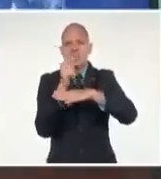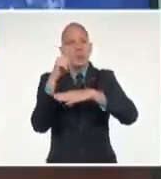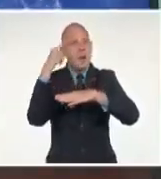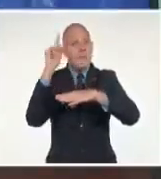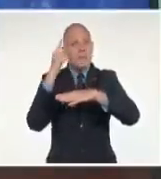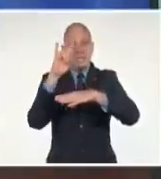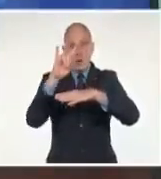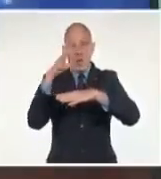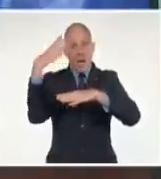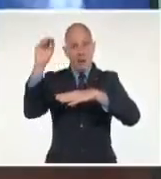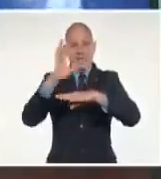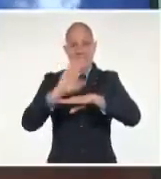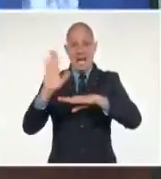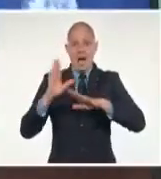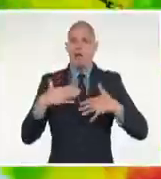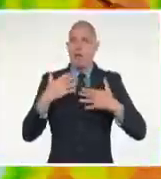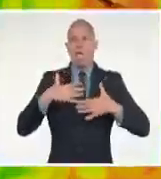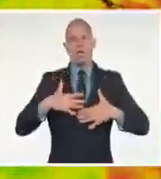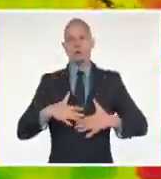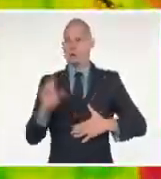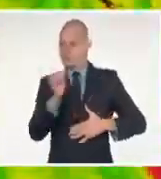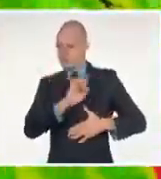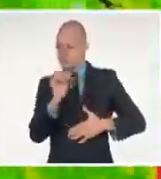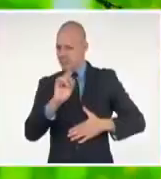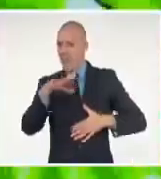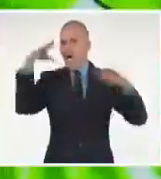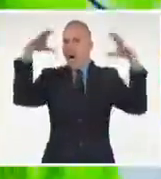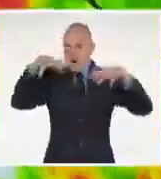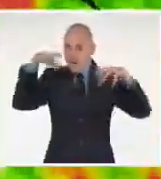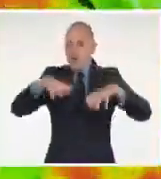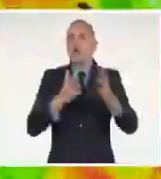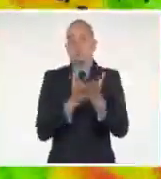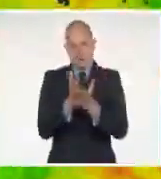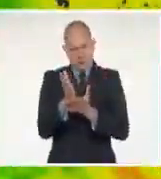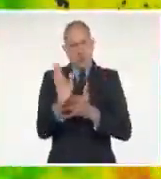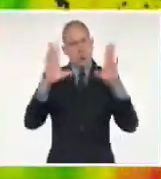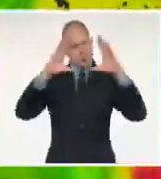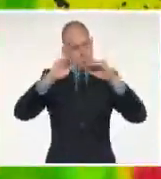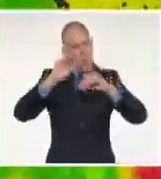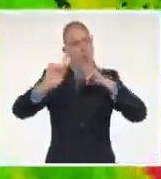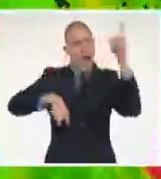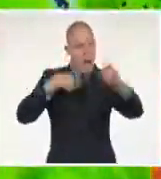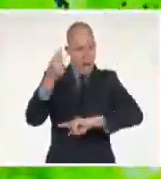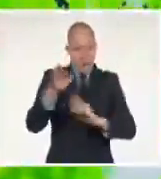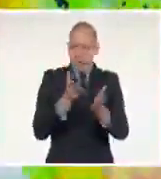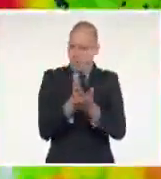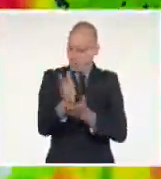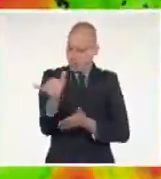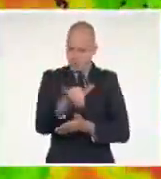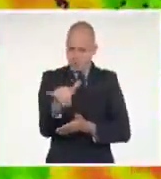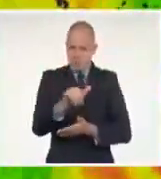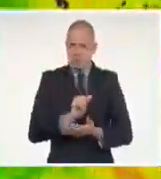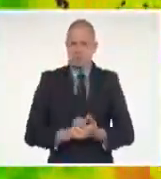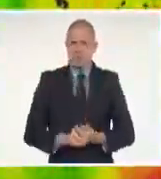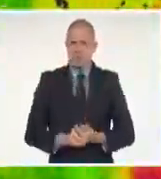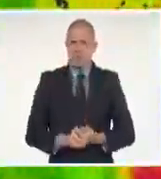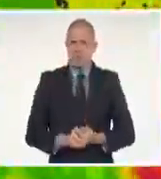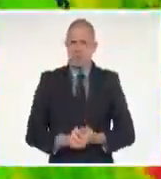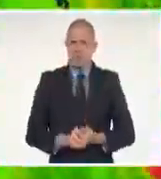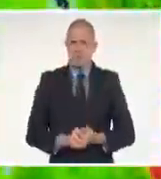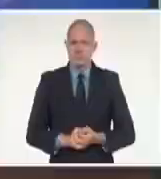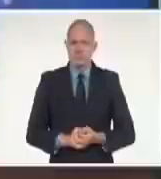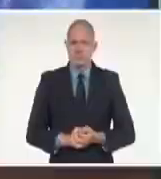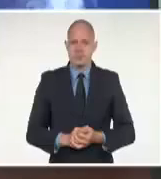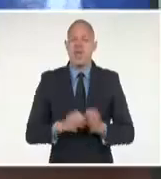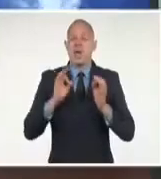Quiere decir simplemente que el centro va a ir hacia el norte, pero esto lo va a acompañar y se va a correr